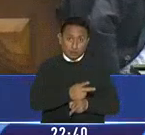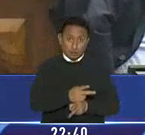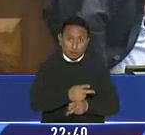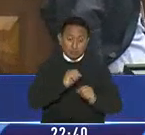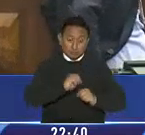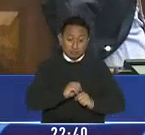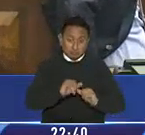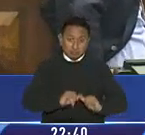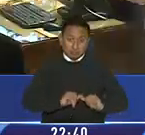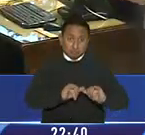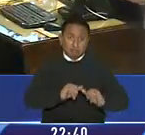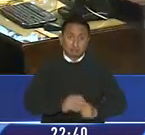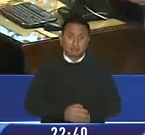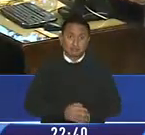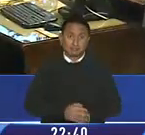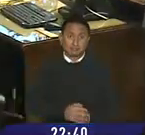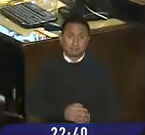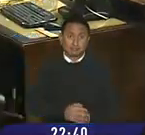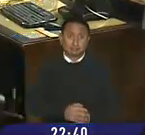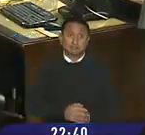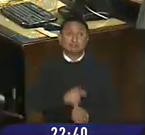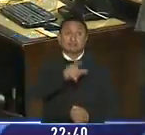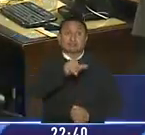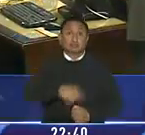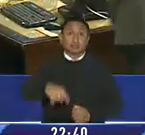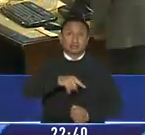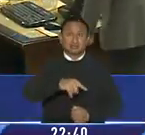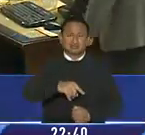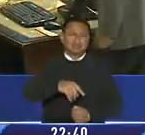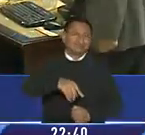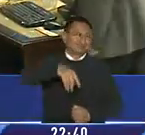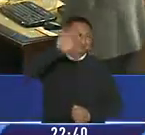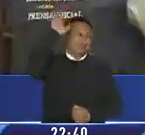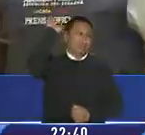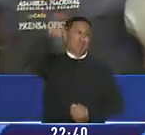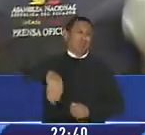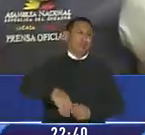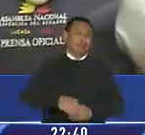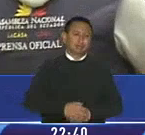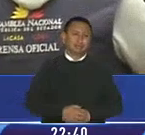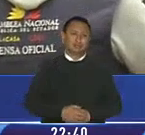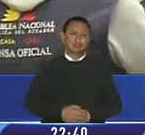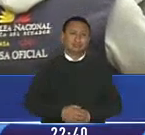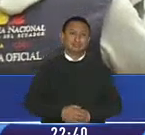vigentes palabras que causaron gritos de todos los sectores hasta